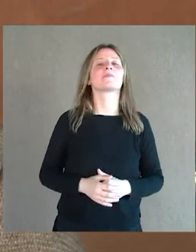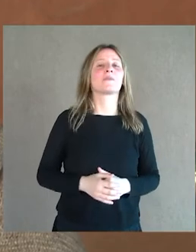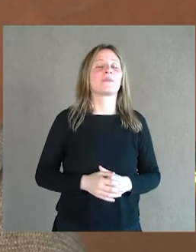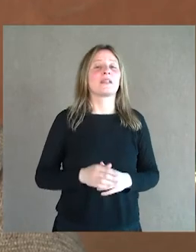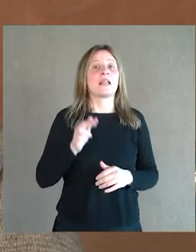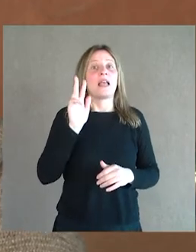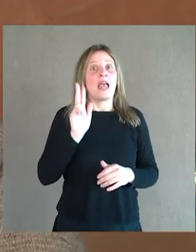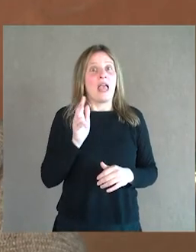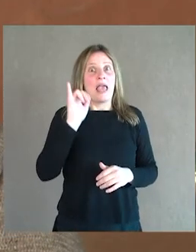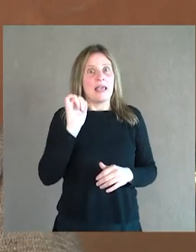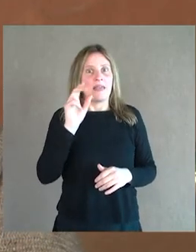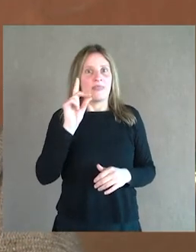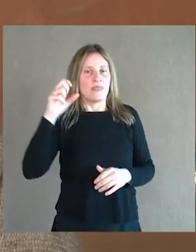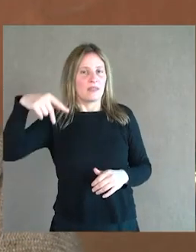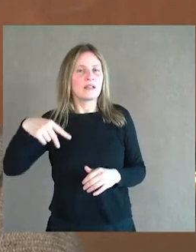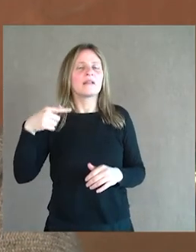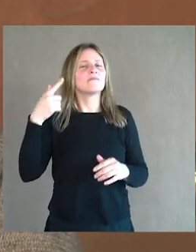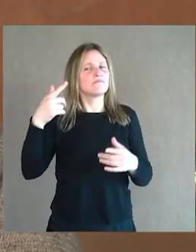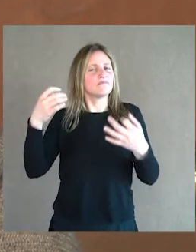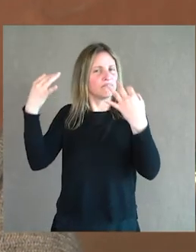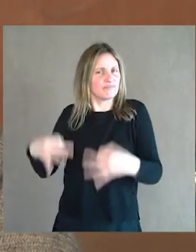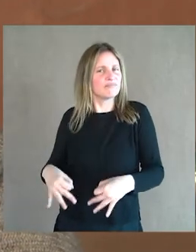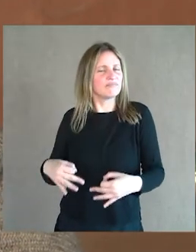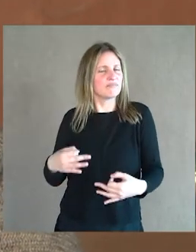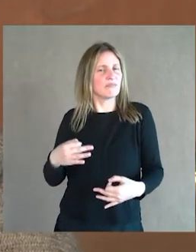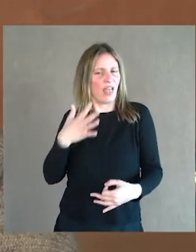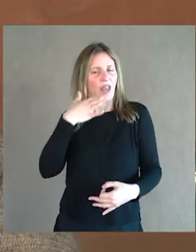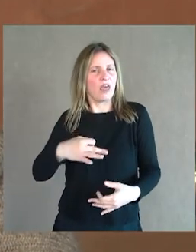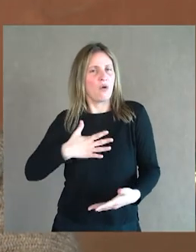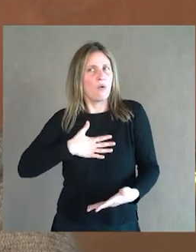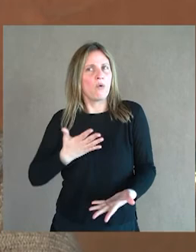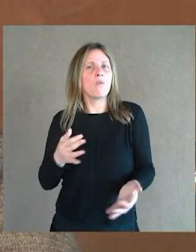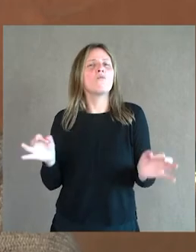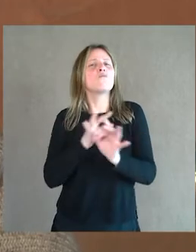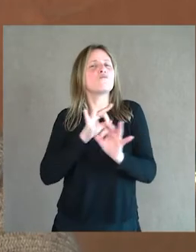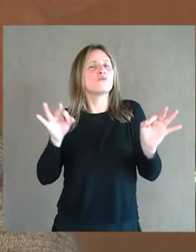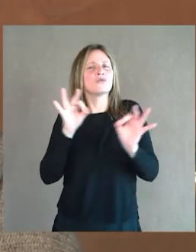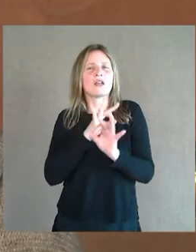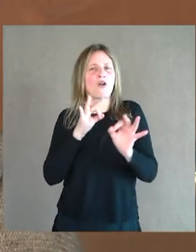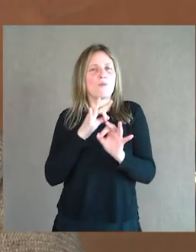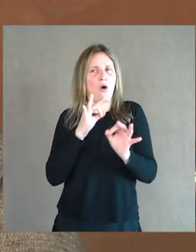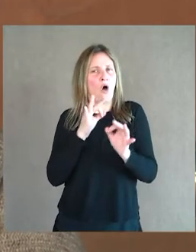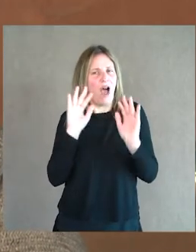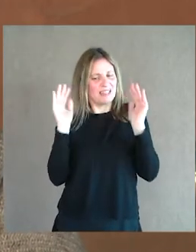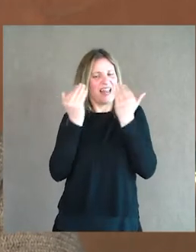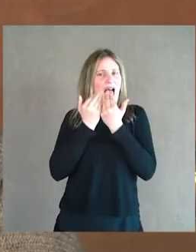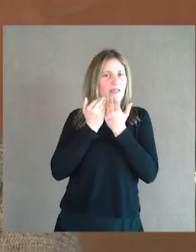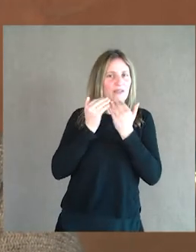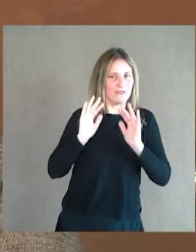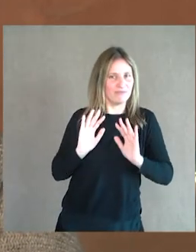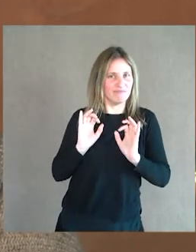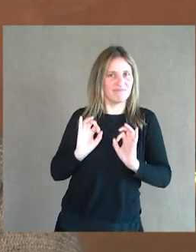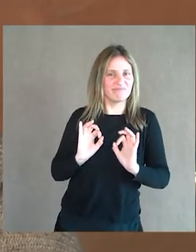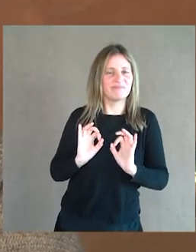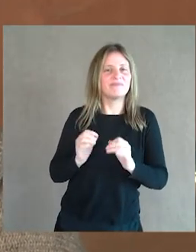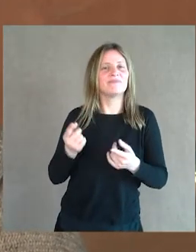se creía a sí mismo realmente un músico como muy aislado, y le cayó realmente